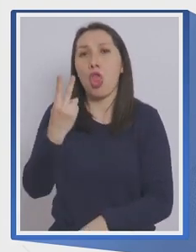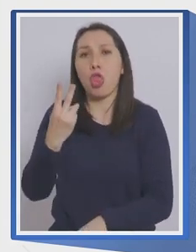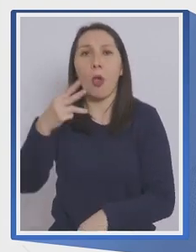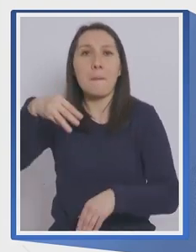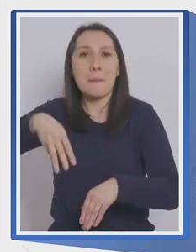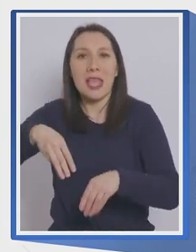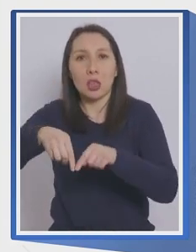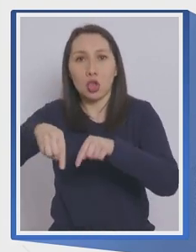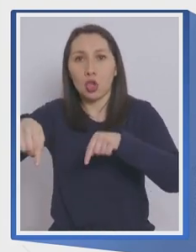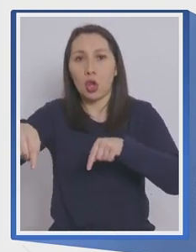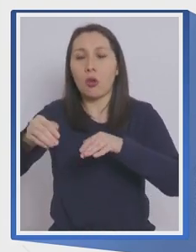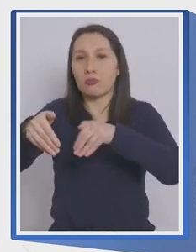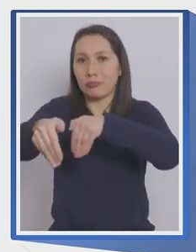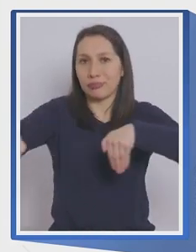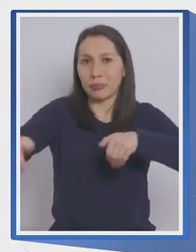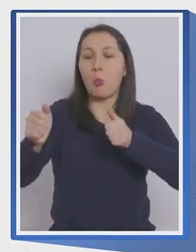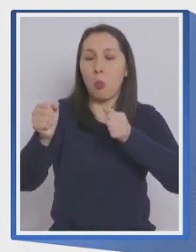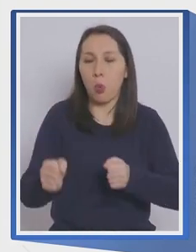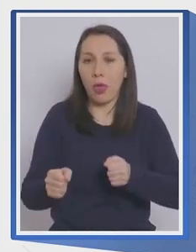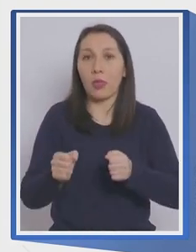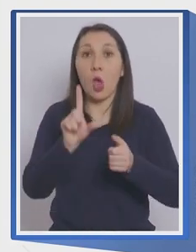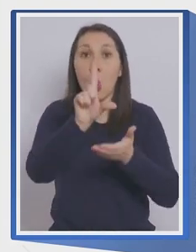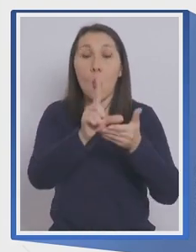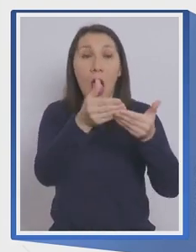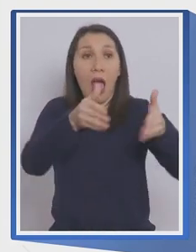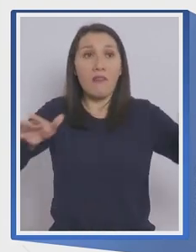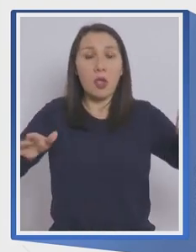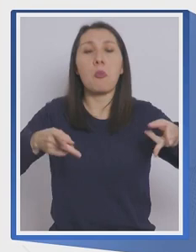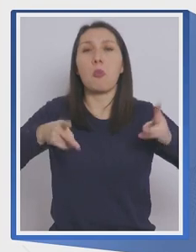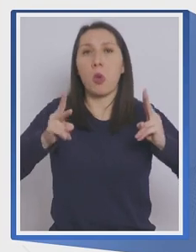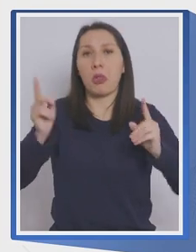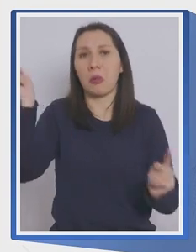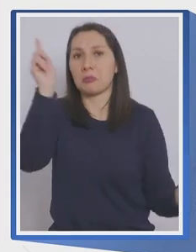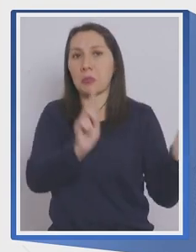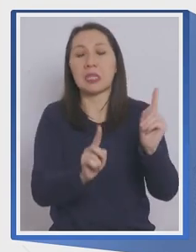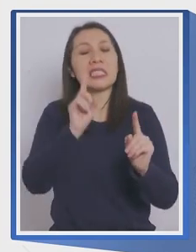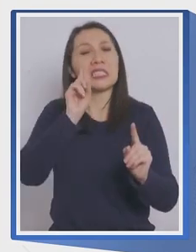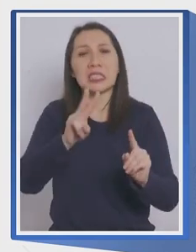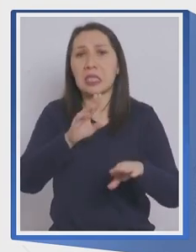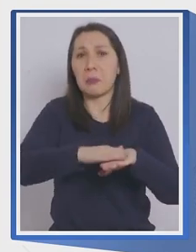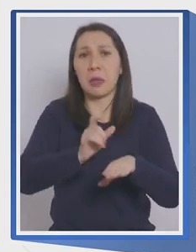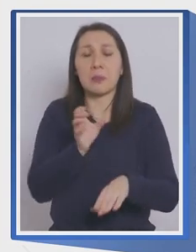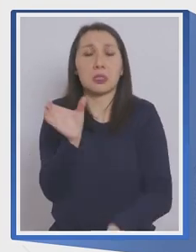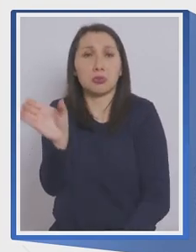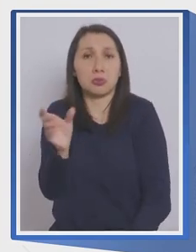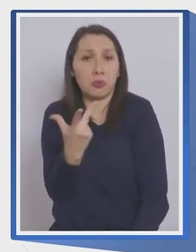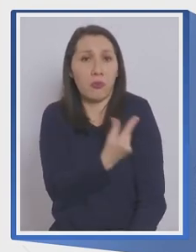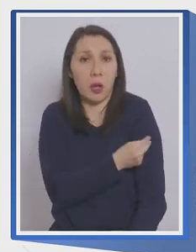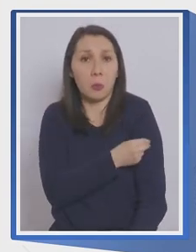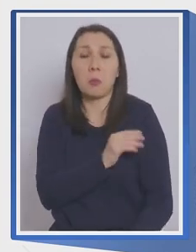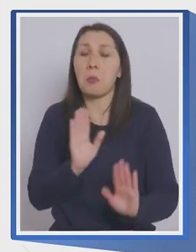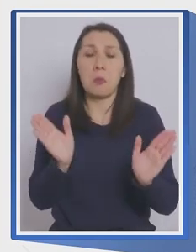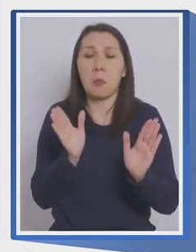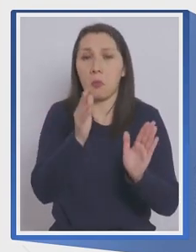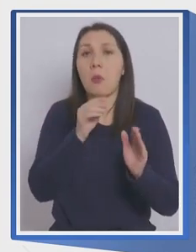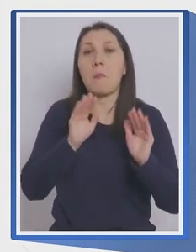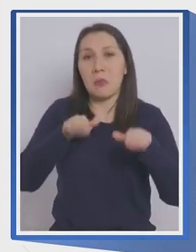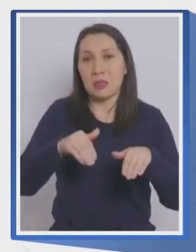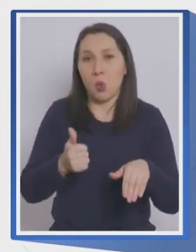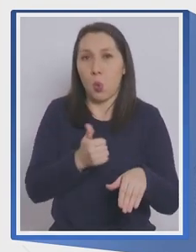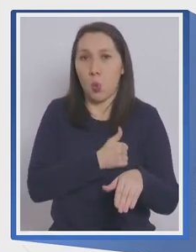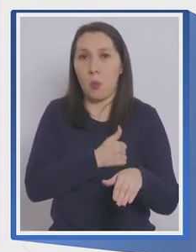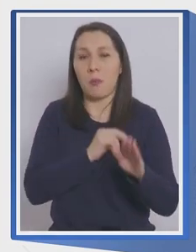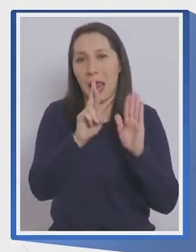máquinas. Los lugares al aire libre o abiertos podrán atender personas sin pase de movilidad, cumpliendo esta misma regla de aforo.